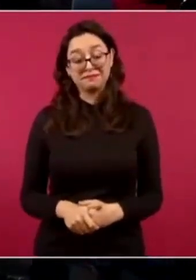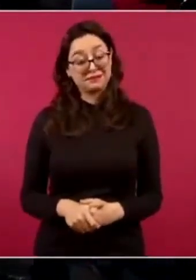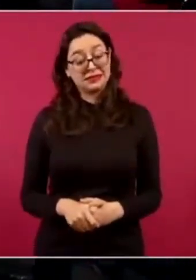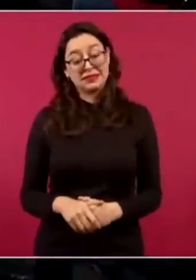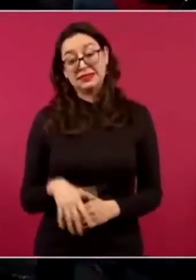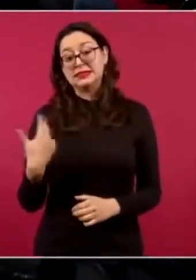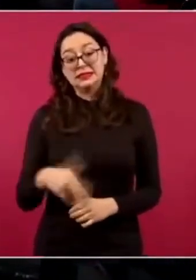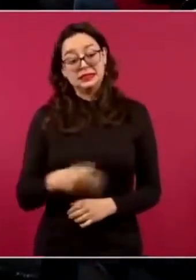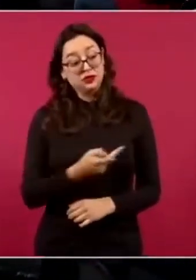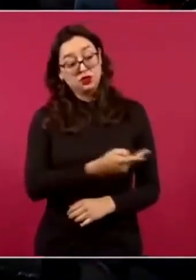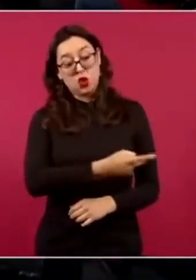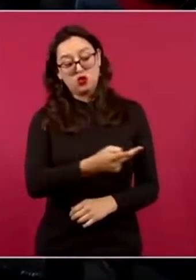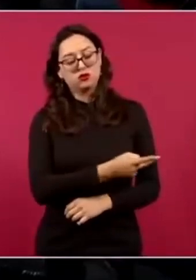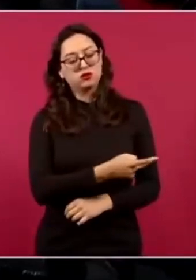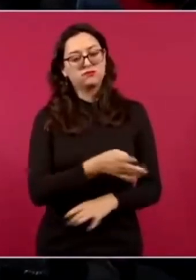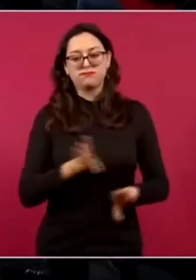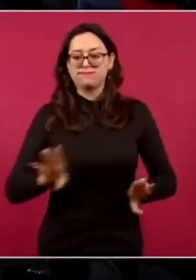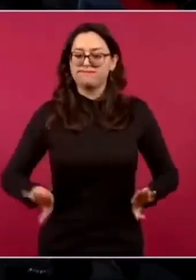primera.